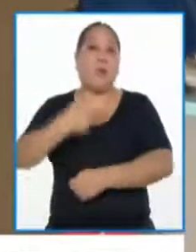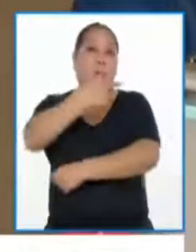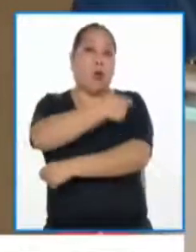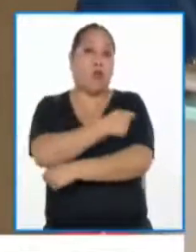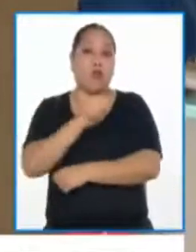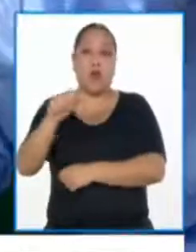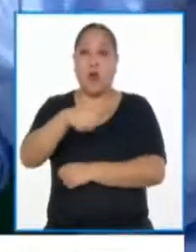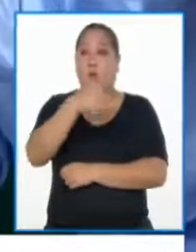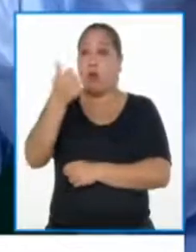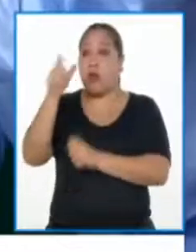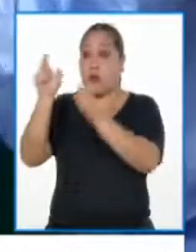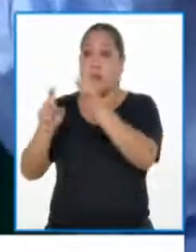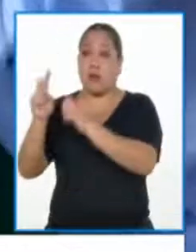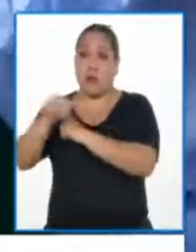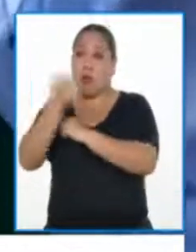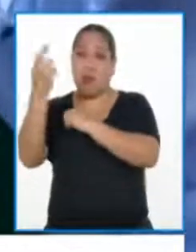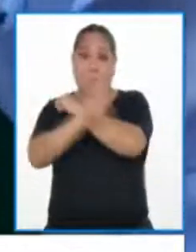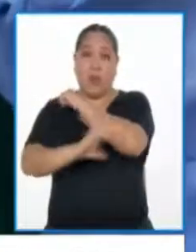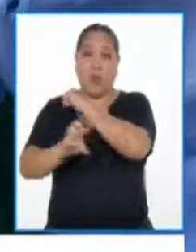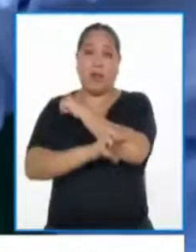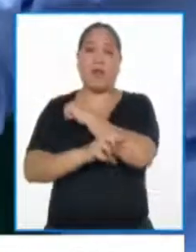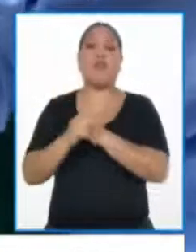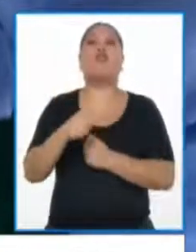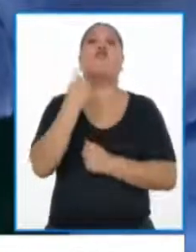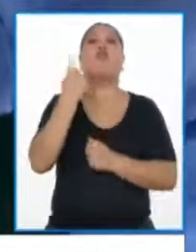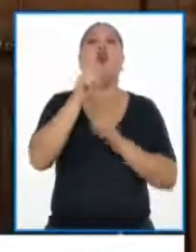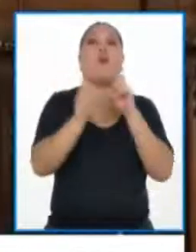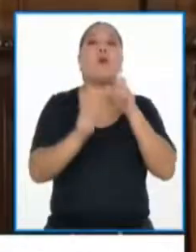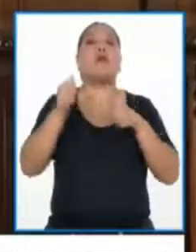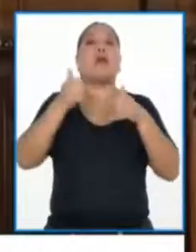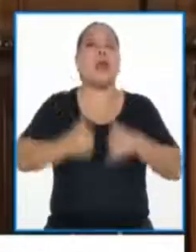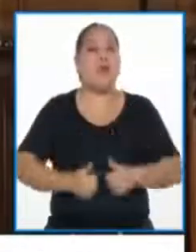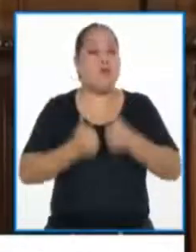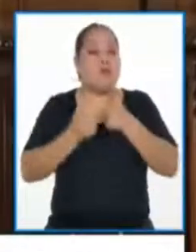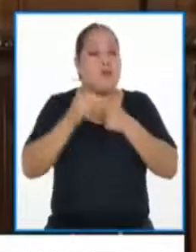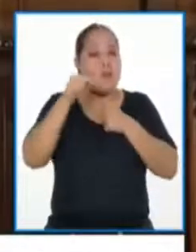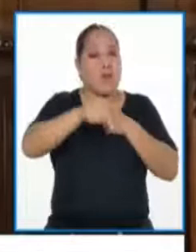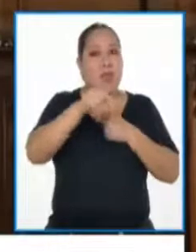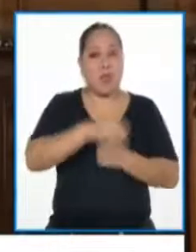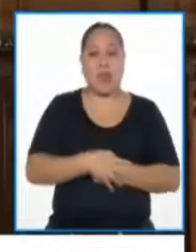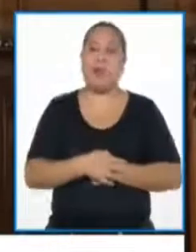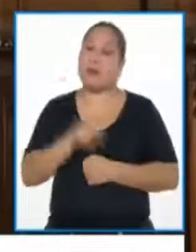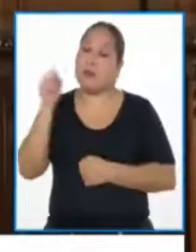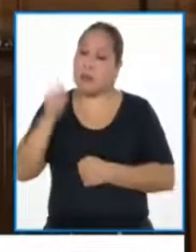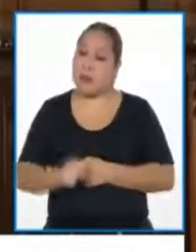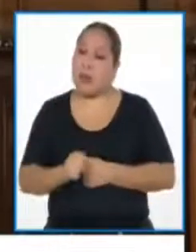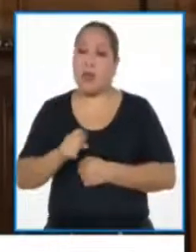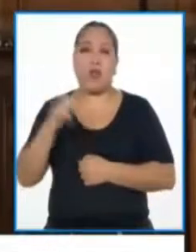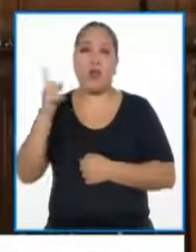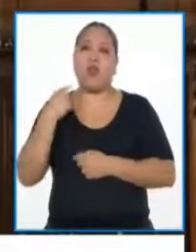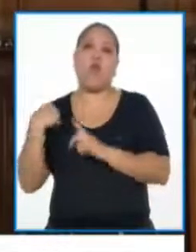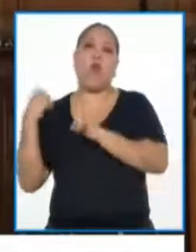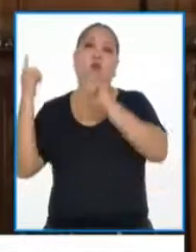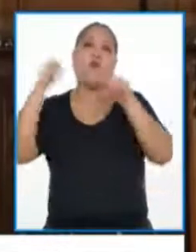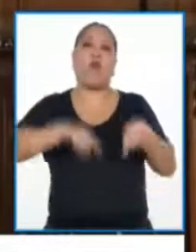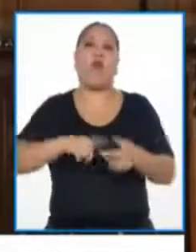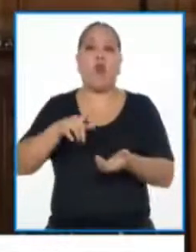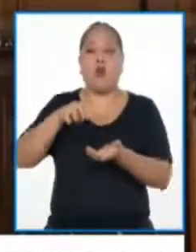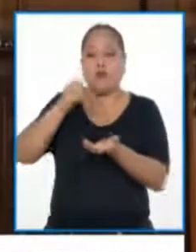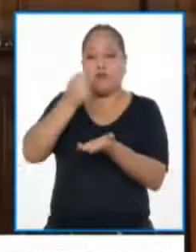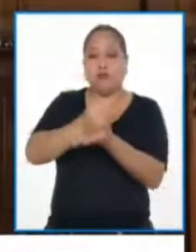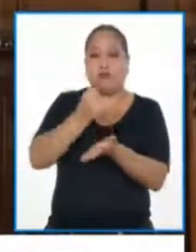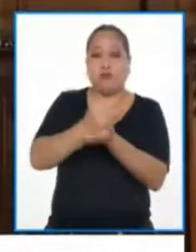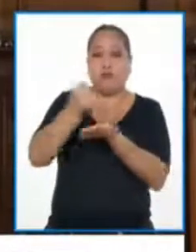que será solo para quienes residen en nuestro país. Hay que tener un estatus. No es que yo vengo con visa de turismo